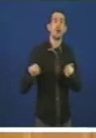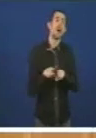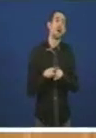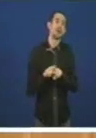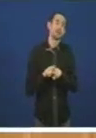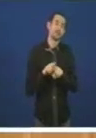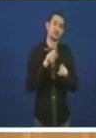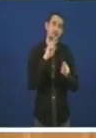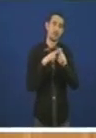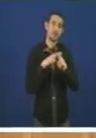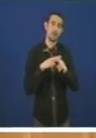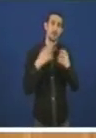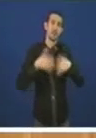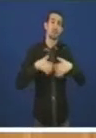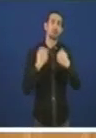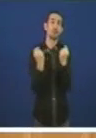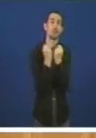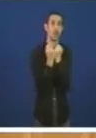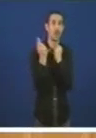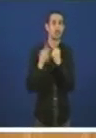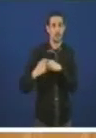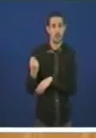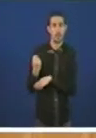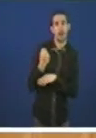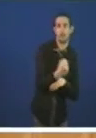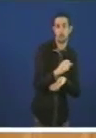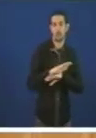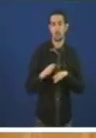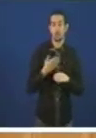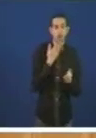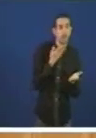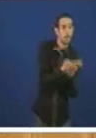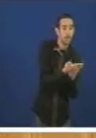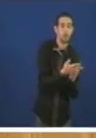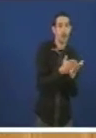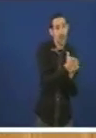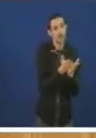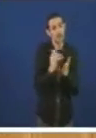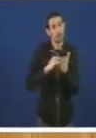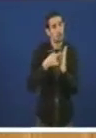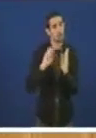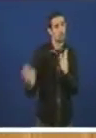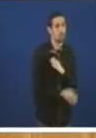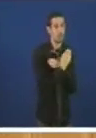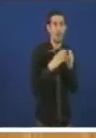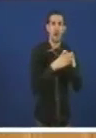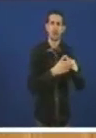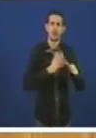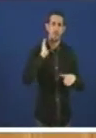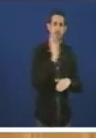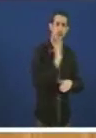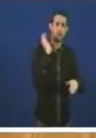claramente demostrado plantexando alternativas aos esteleros castigados históricamente con dúas